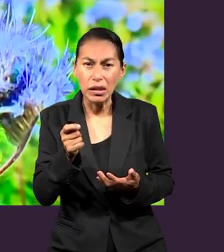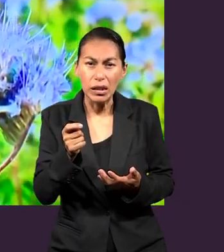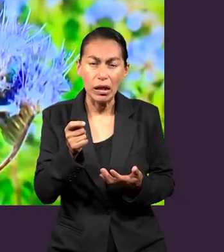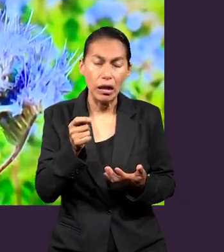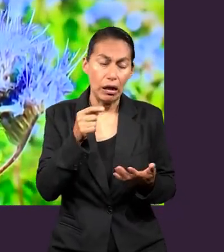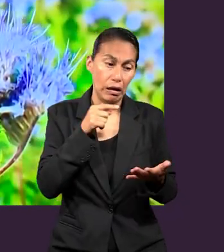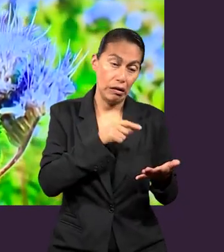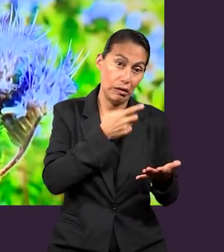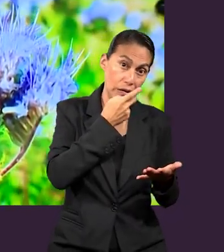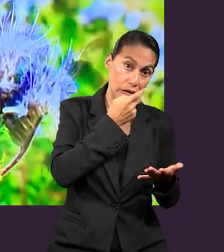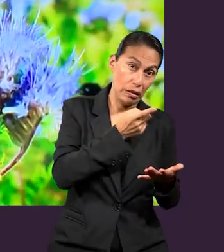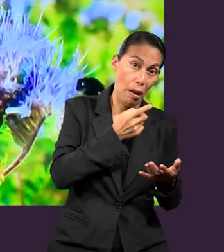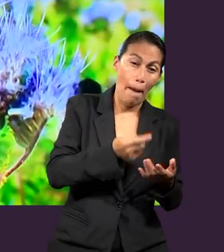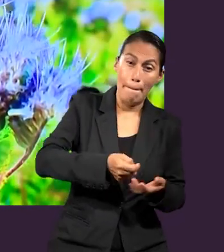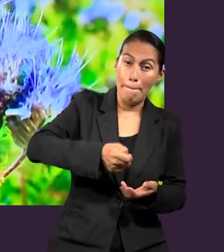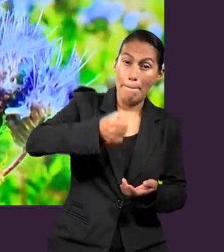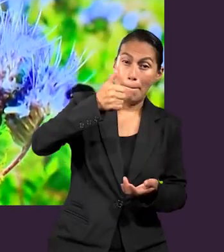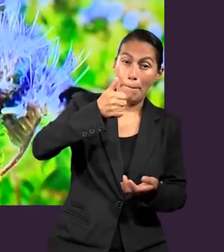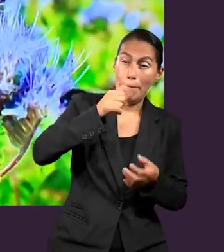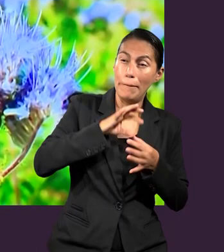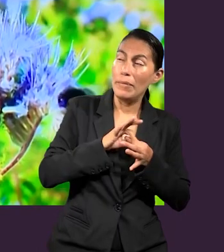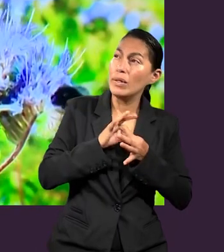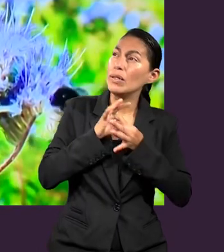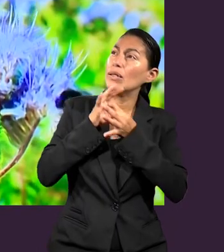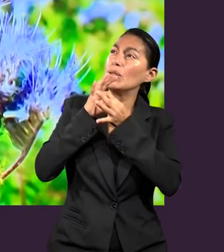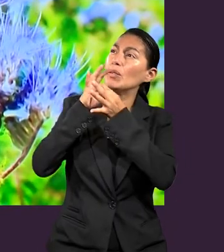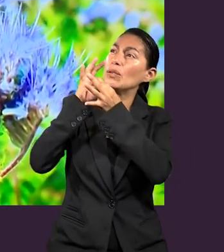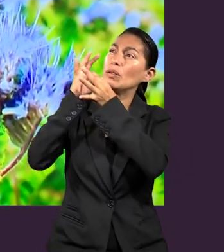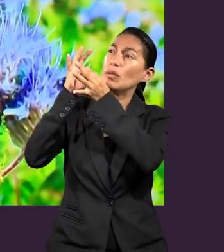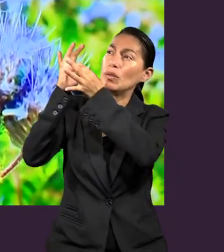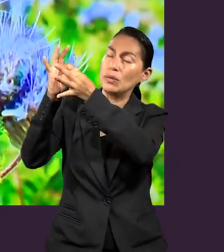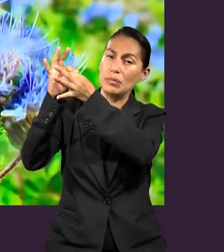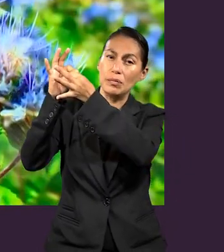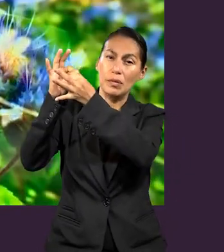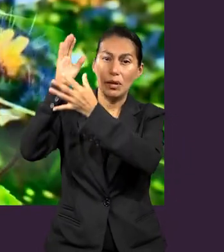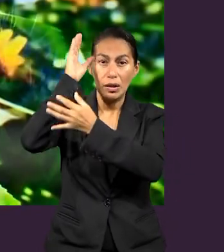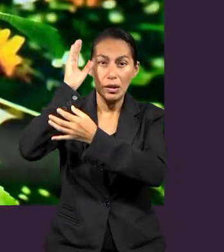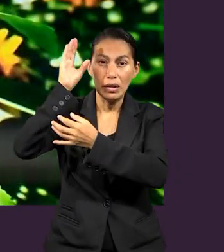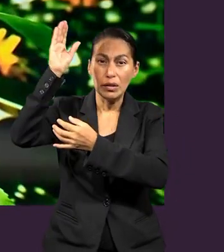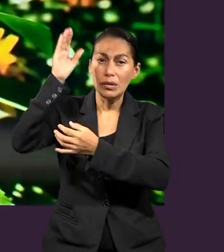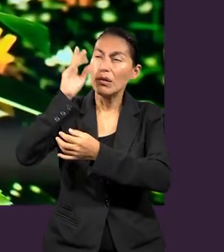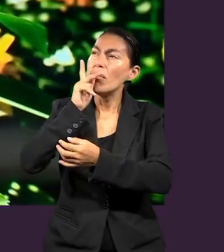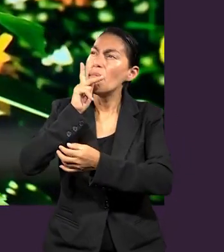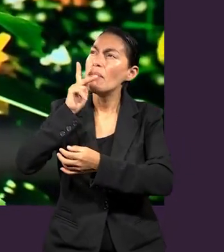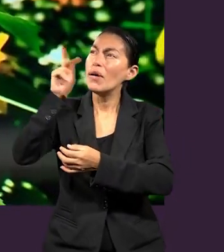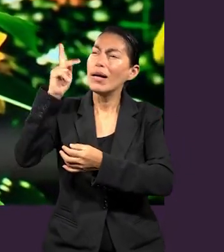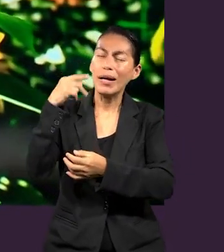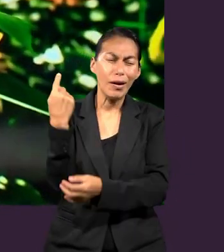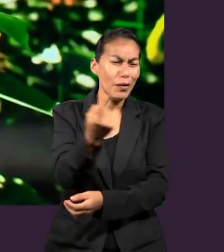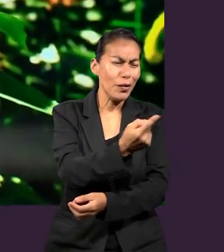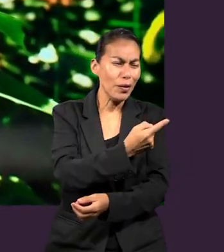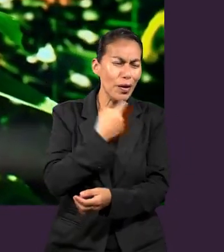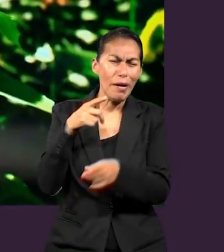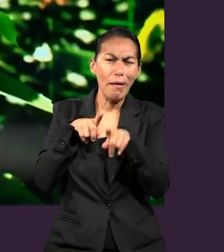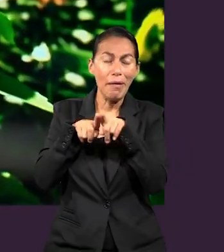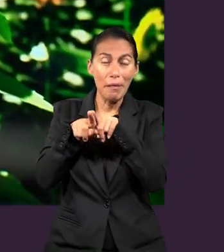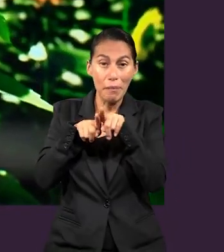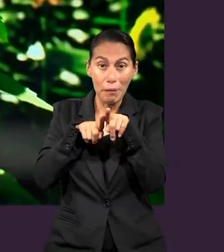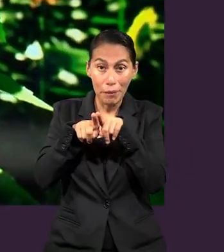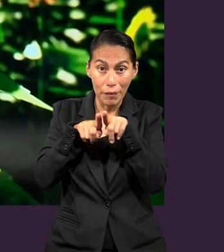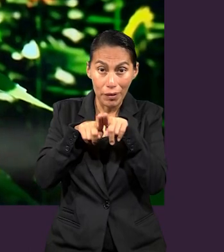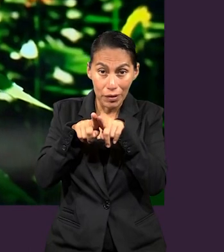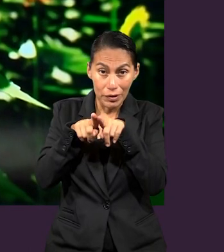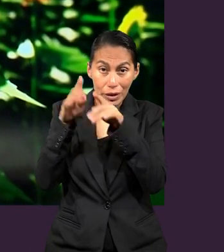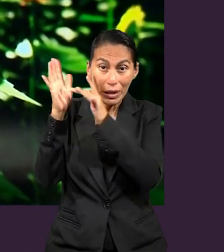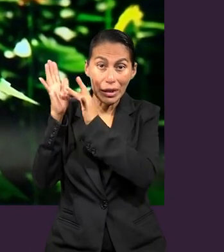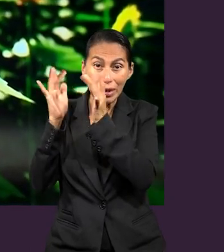El autor dice, primero, nos ha unido en Cristo Jesús con el Padre. Nos ha unido como hermanos.